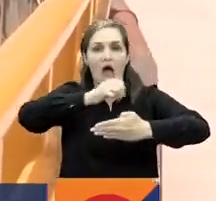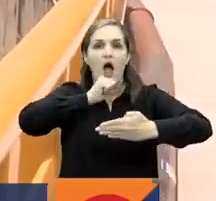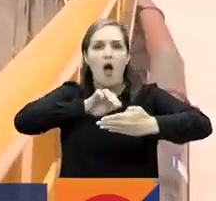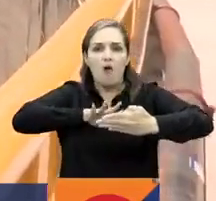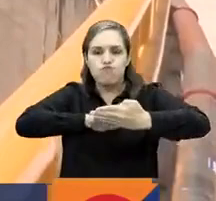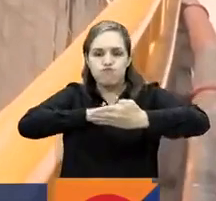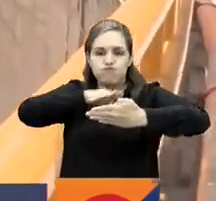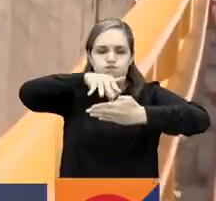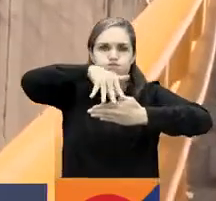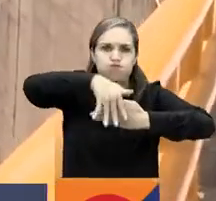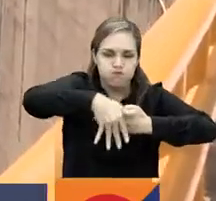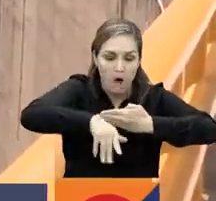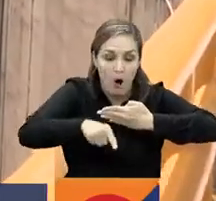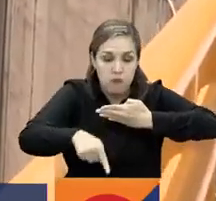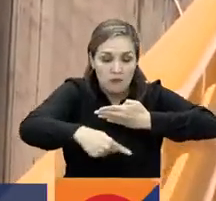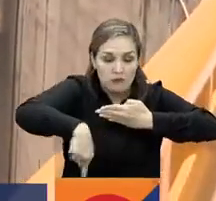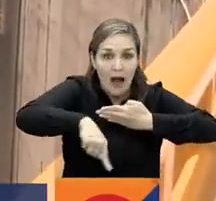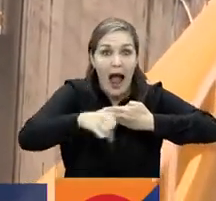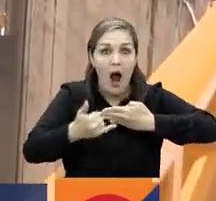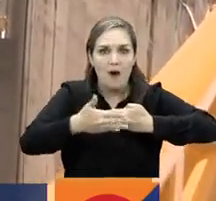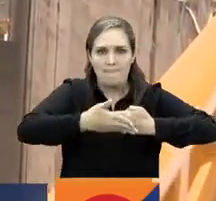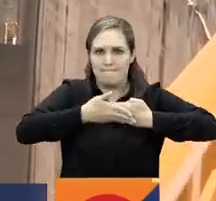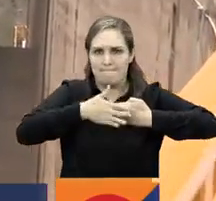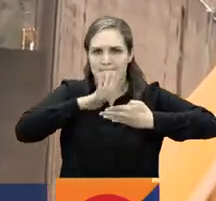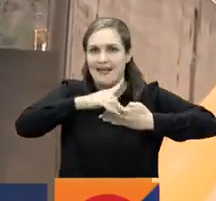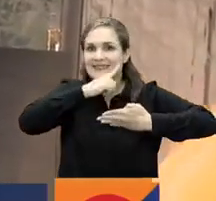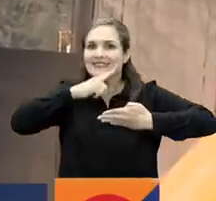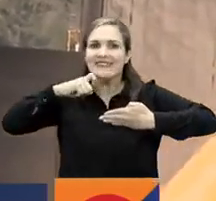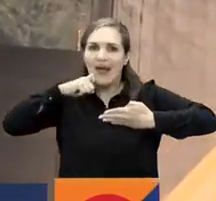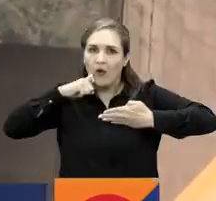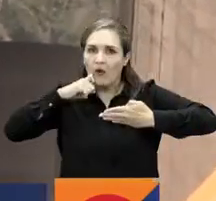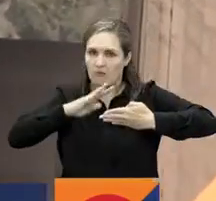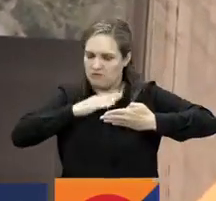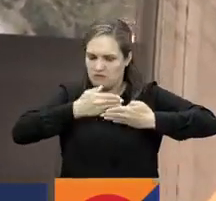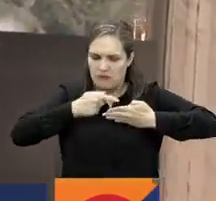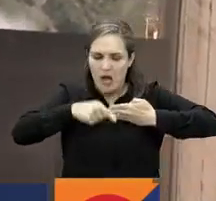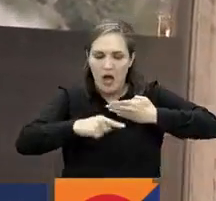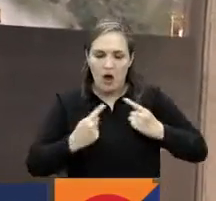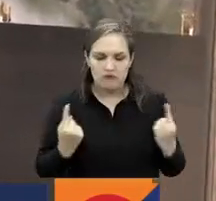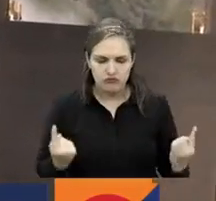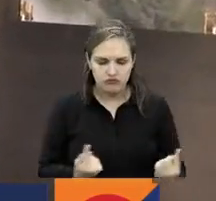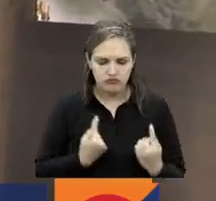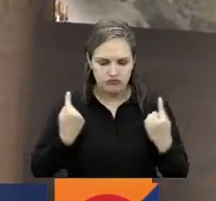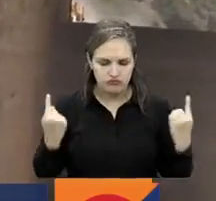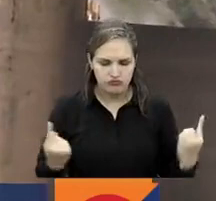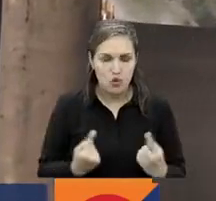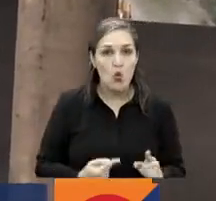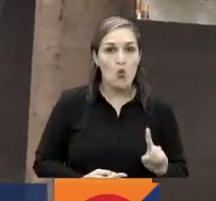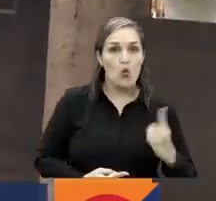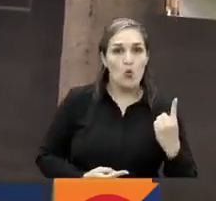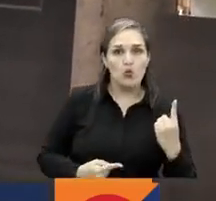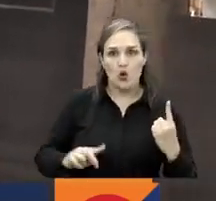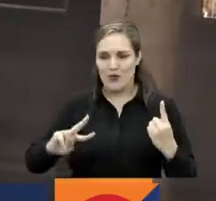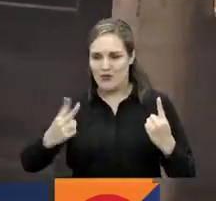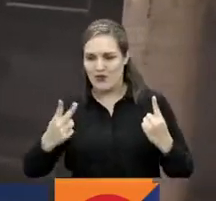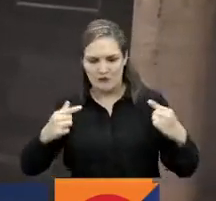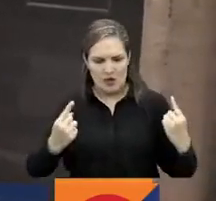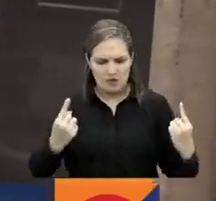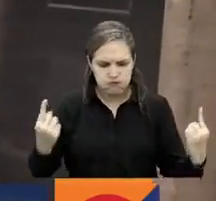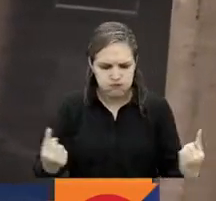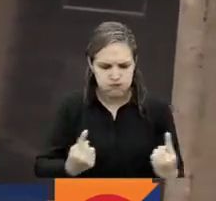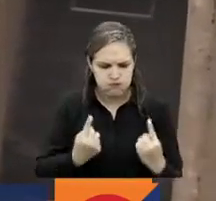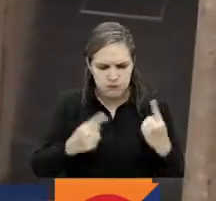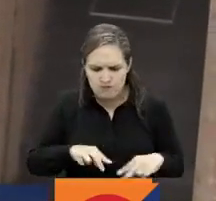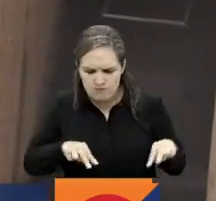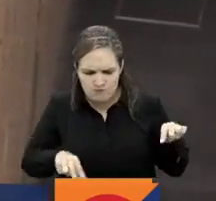de las turbinas. Básicamente se encenderán todos los equipos y las turbinas 1 y 2, pero sin el paso del agua para evaluar el